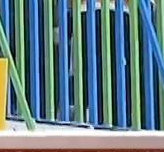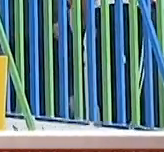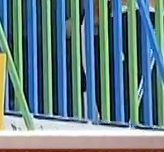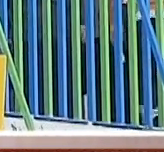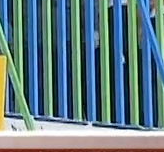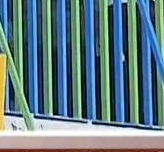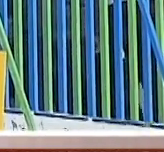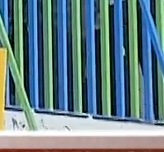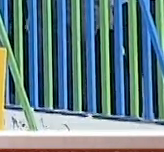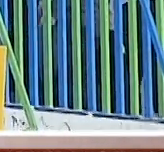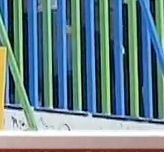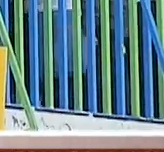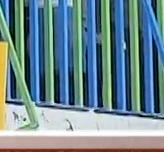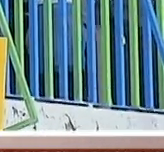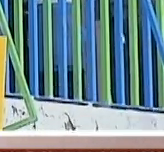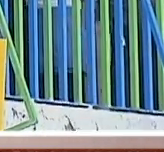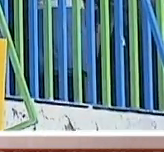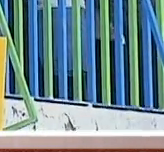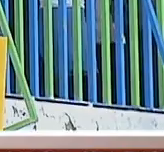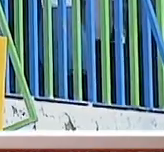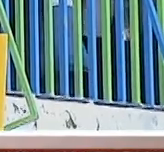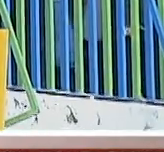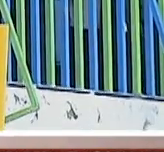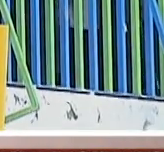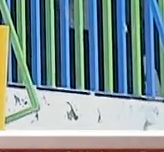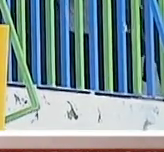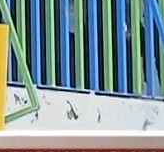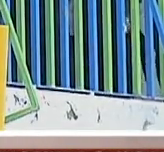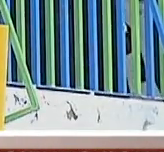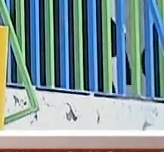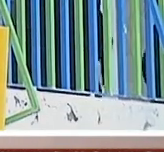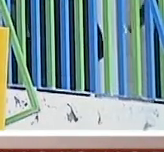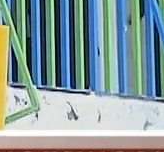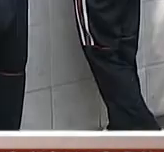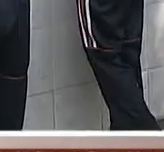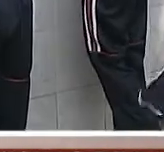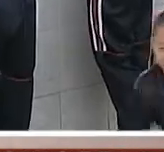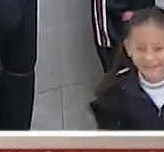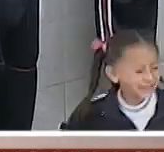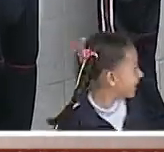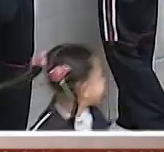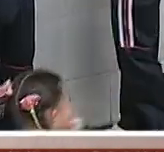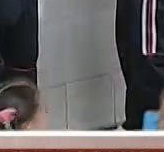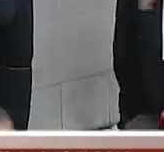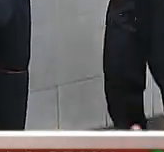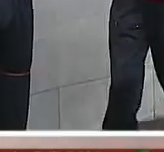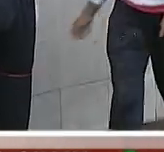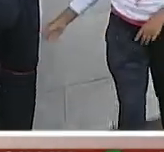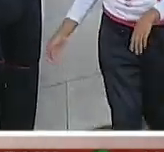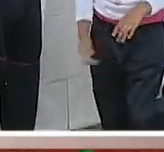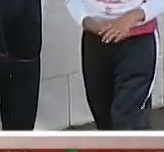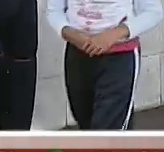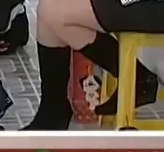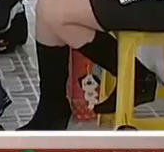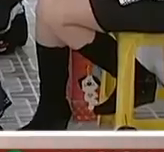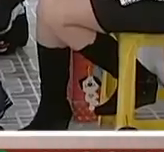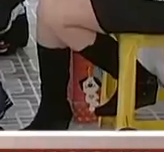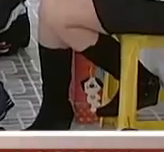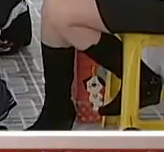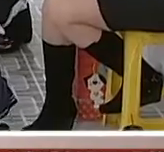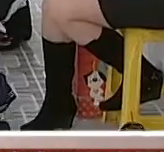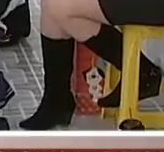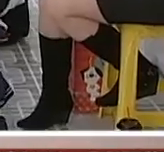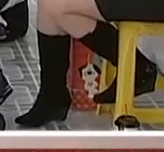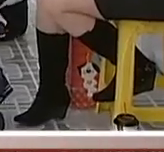comentando hoy, 25.7 millones de estudiantes regresan a clases para el ciclo escolar 2016